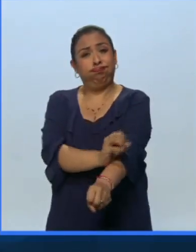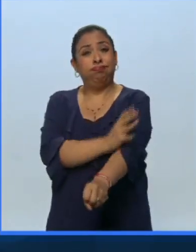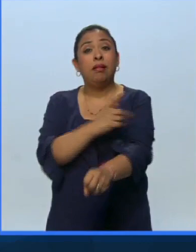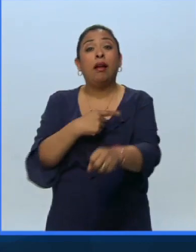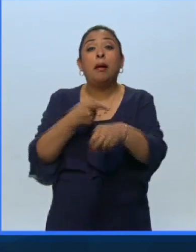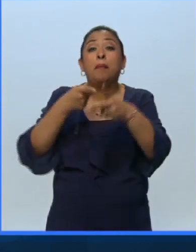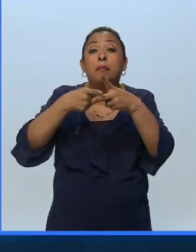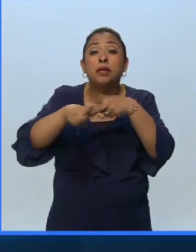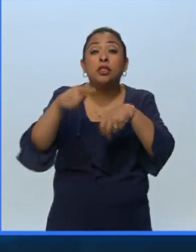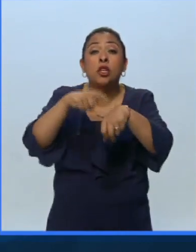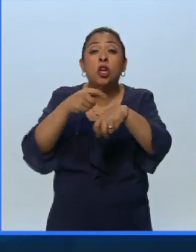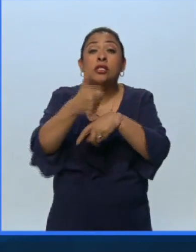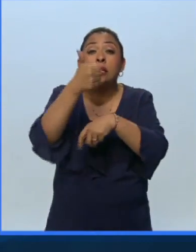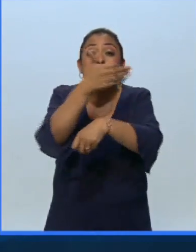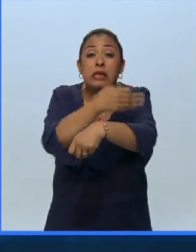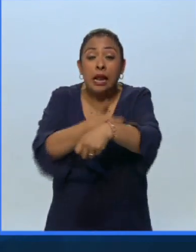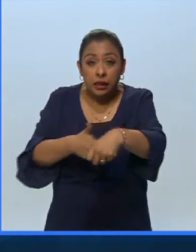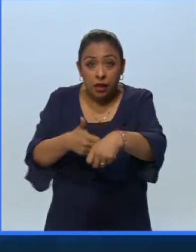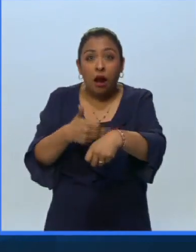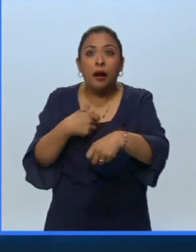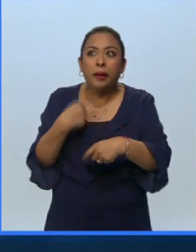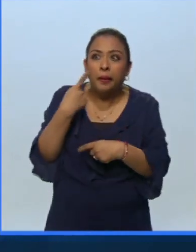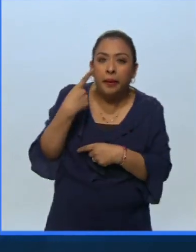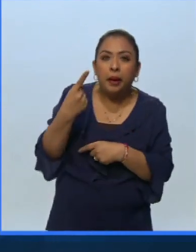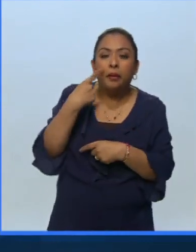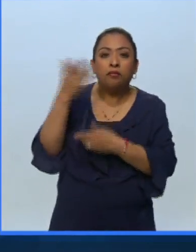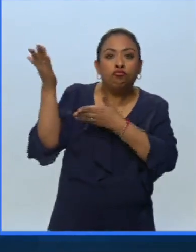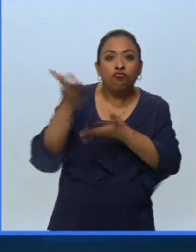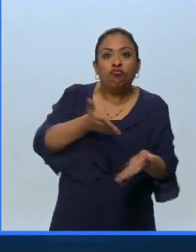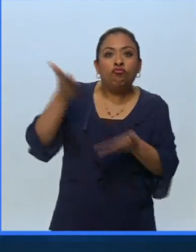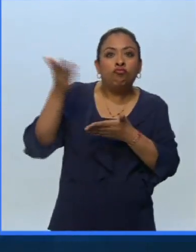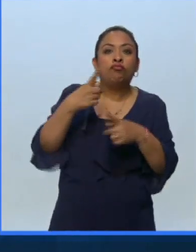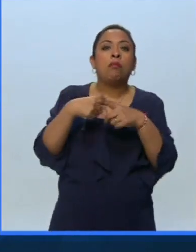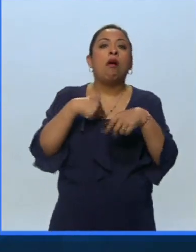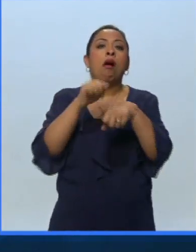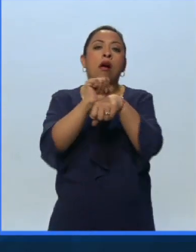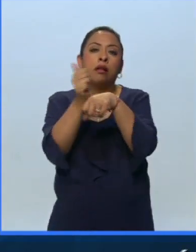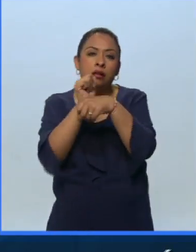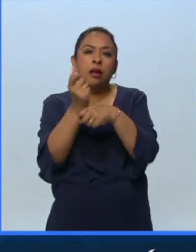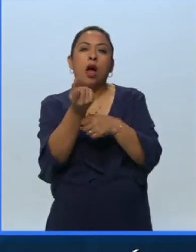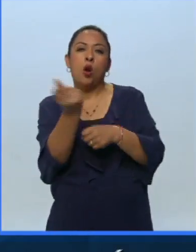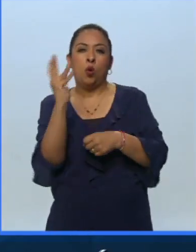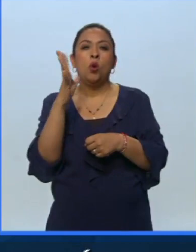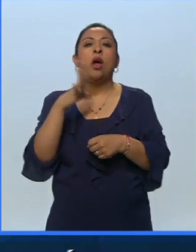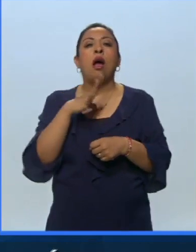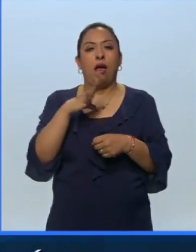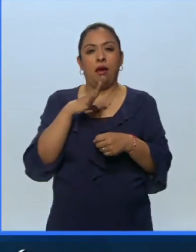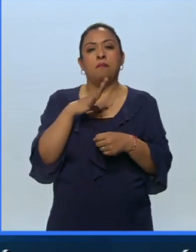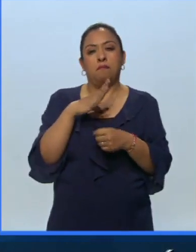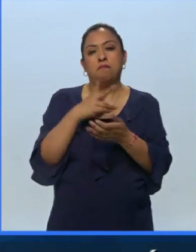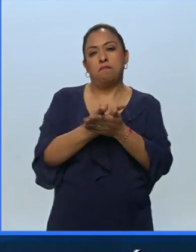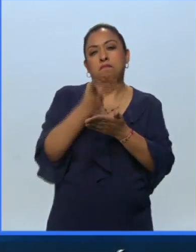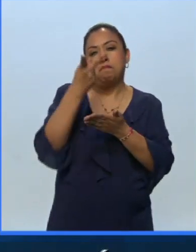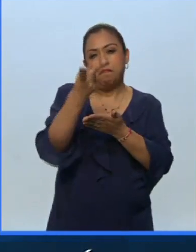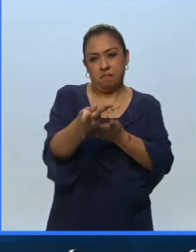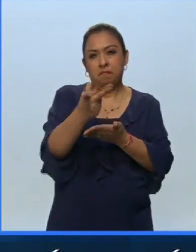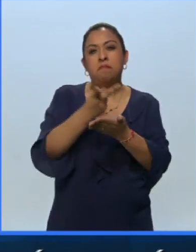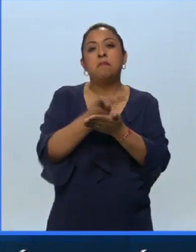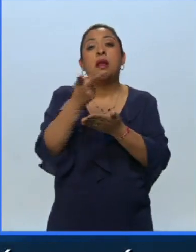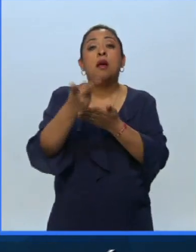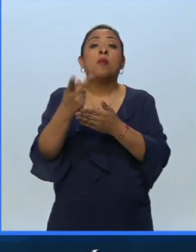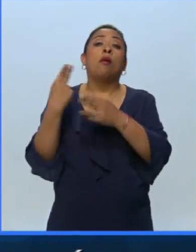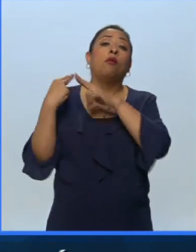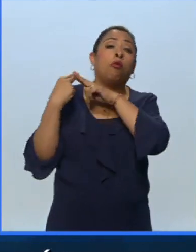Desde las seis de la tarde hemos estado viendo la llegada de artistas, algunos de los cuales van a recibir galardones a